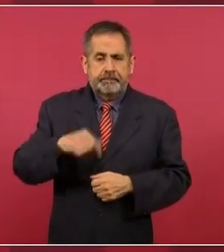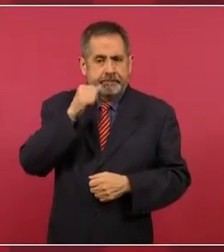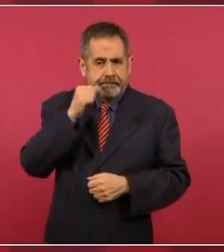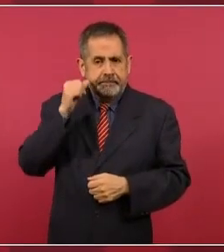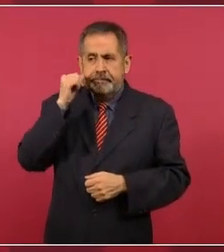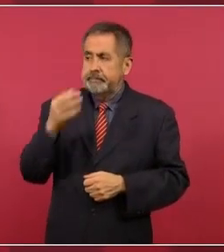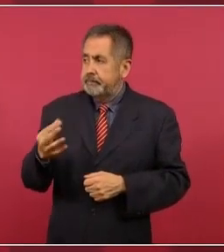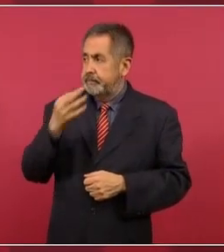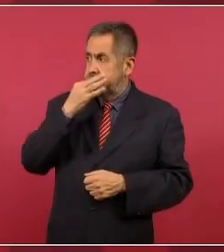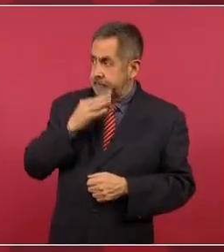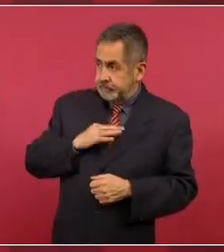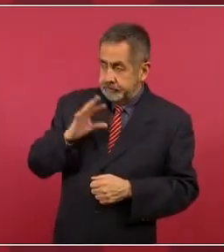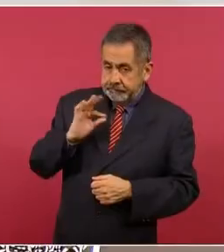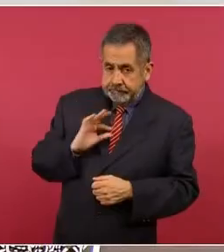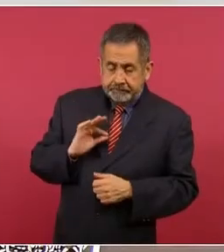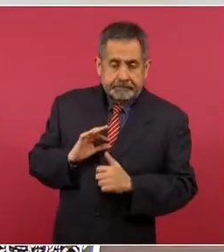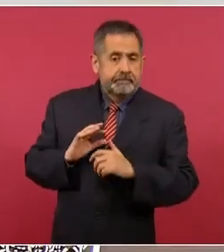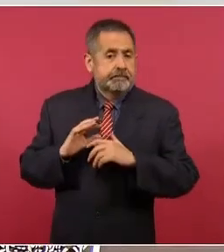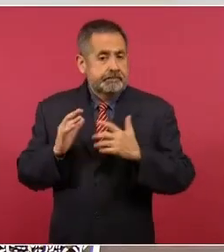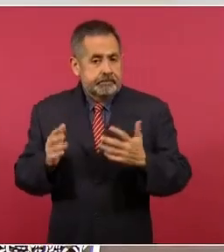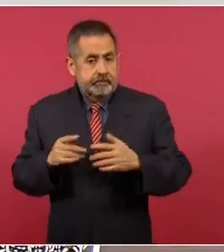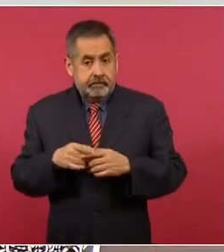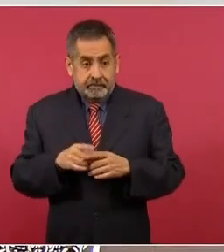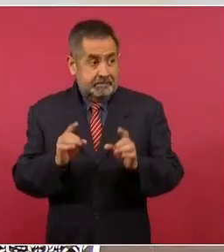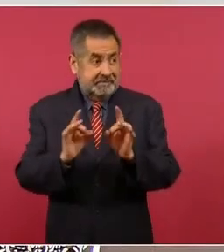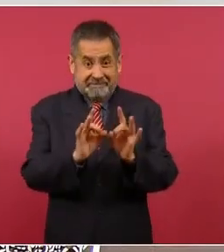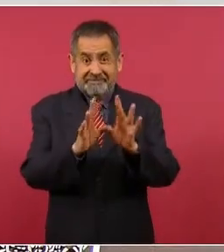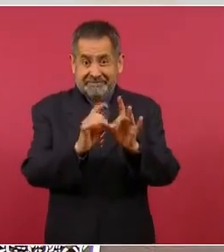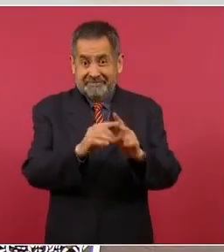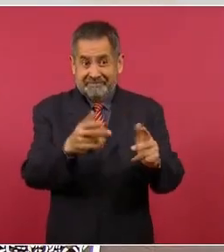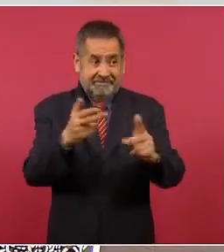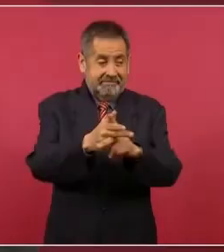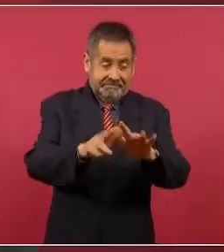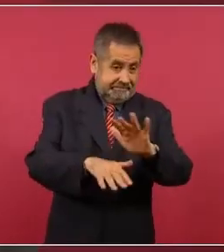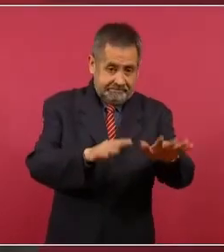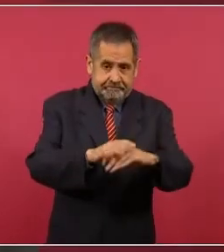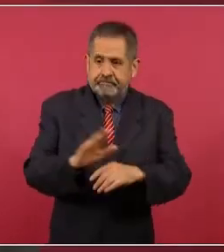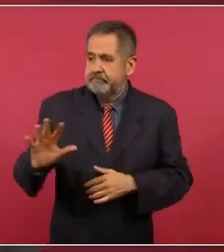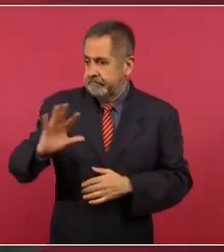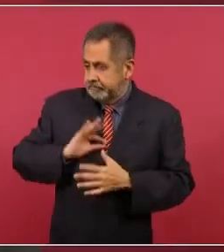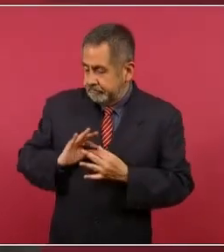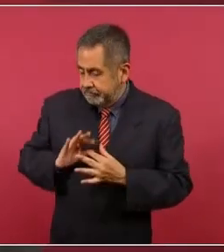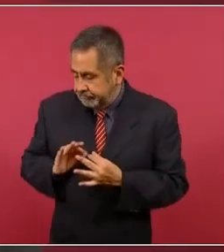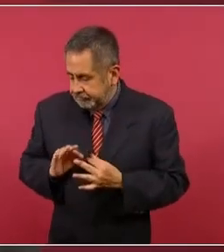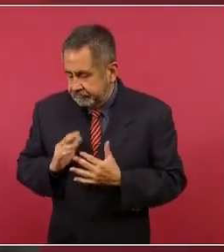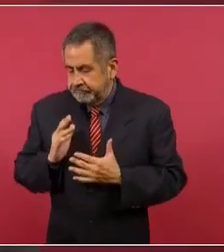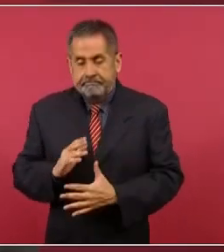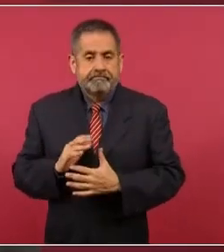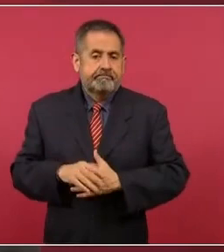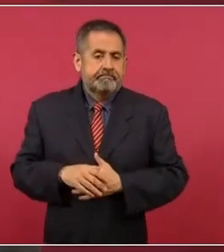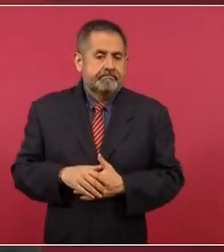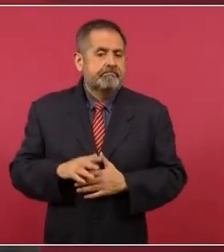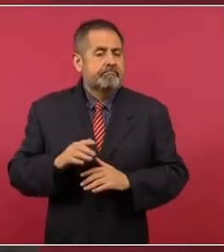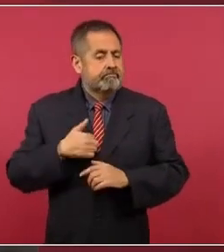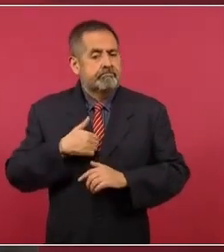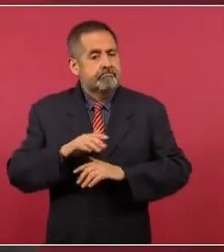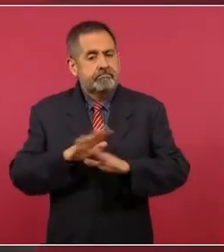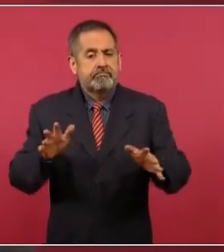ayer me informaron, desde que sucedieron los hechos, y pues dimos